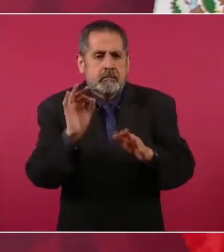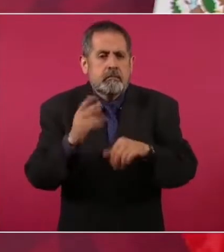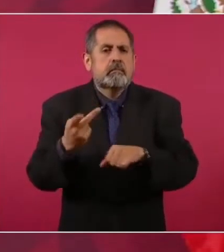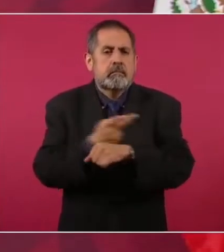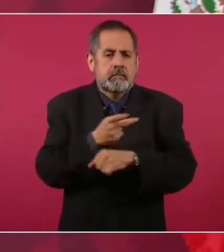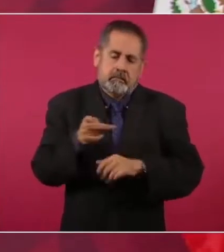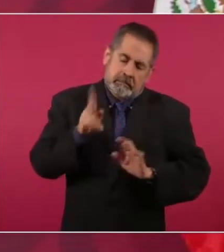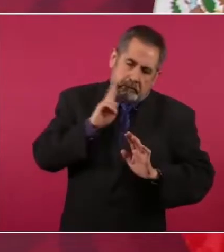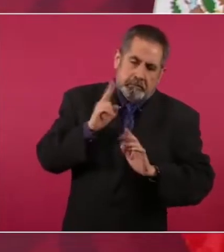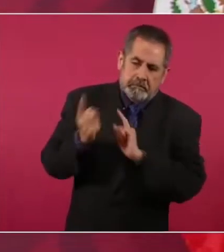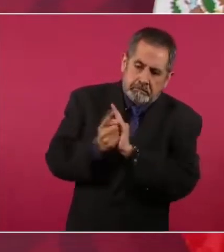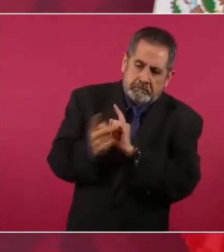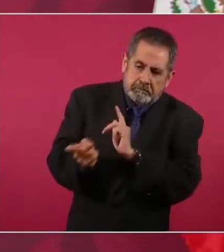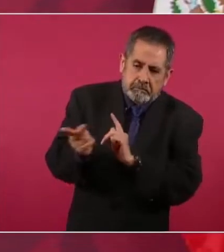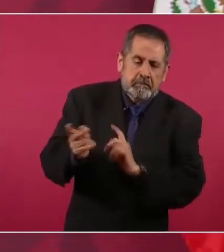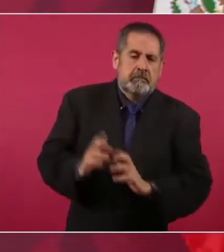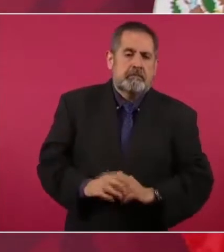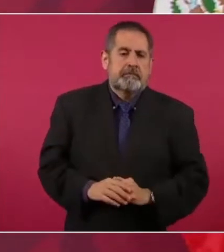También,